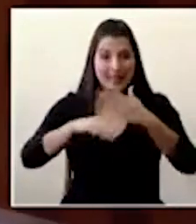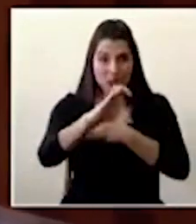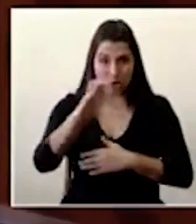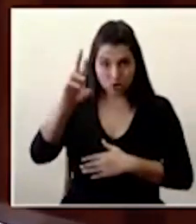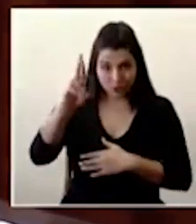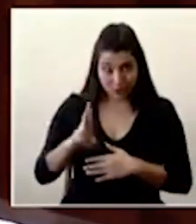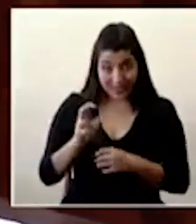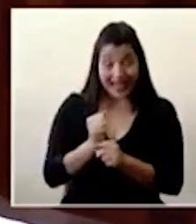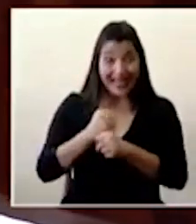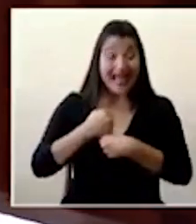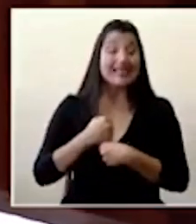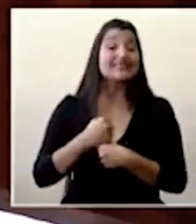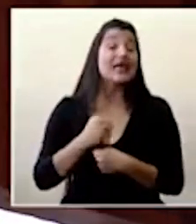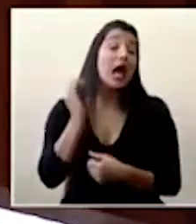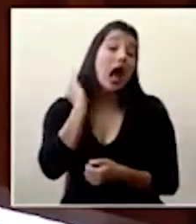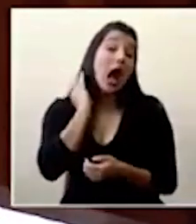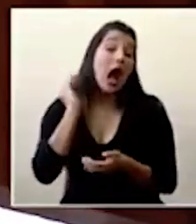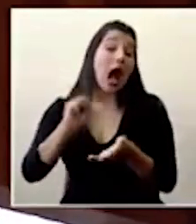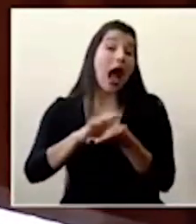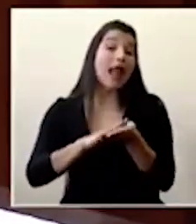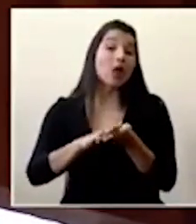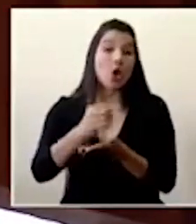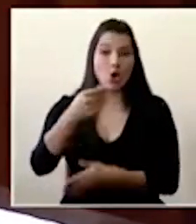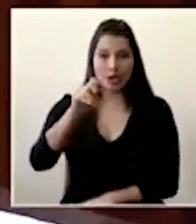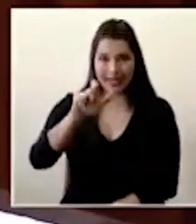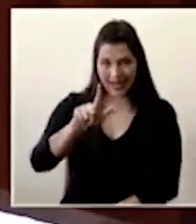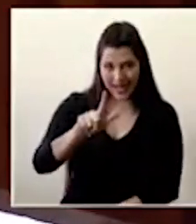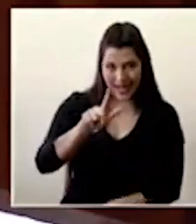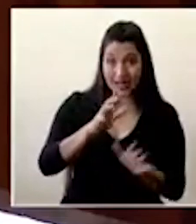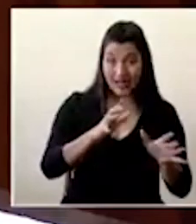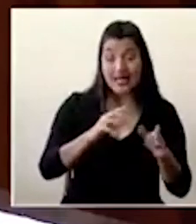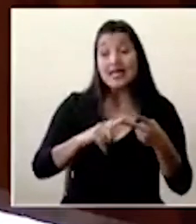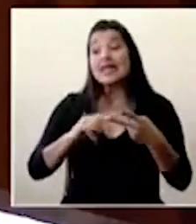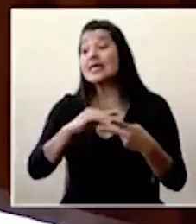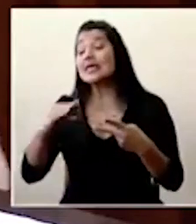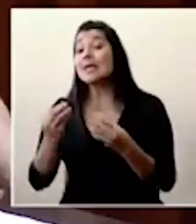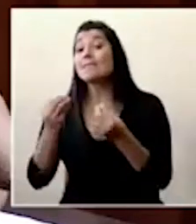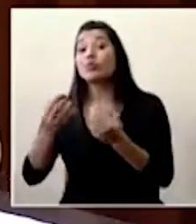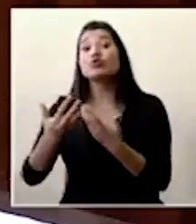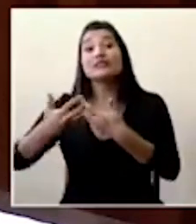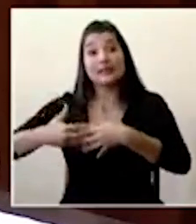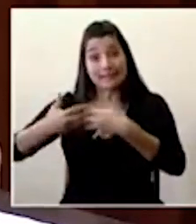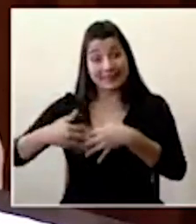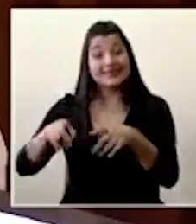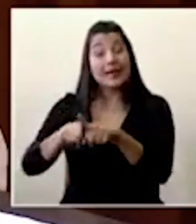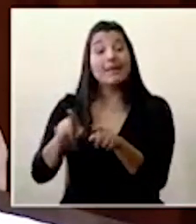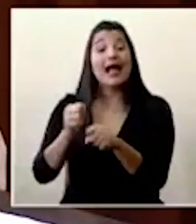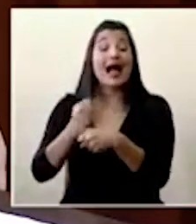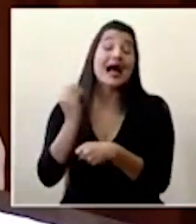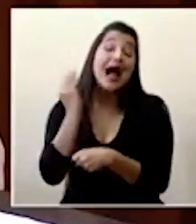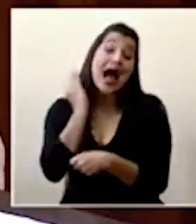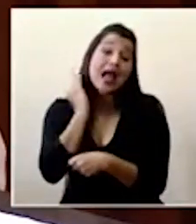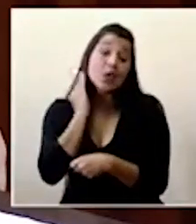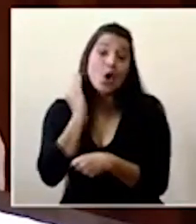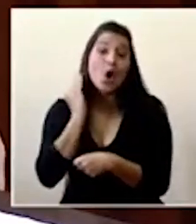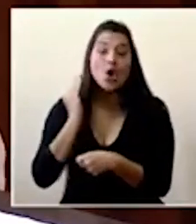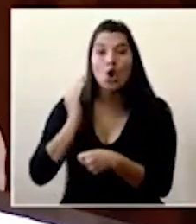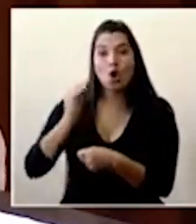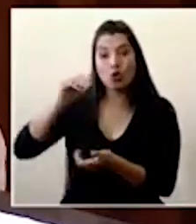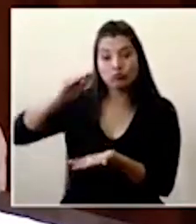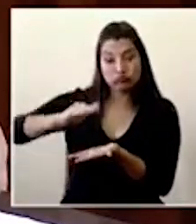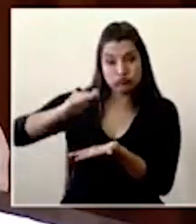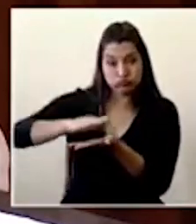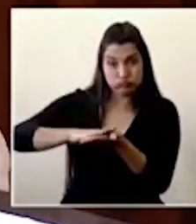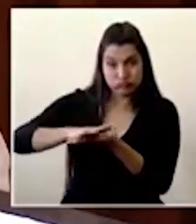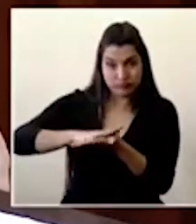producen alcohol en gel y hay otra cantidad importante de empresas que producen alcohol líquido. Entonces estamos profundizando en la